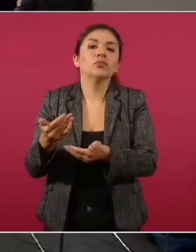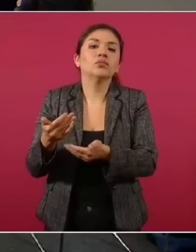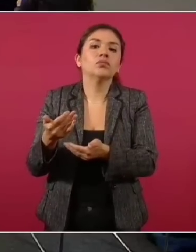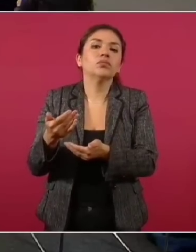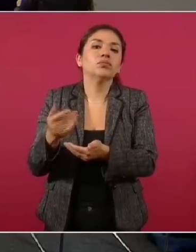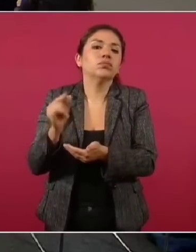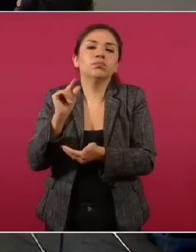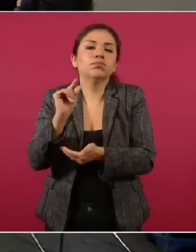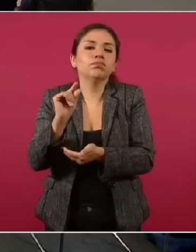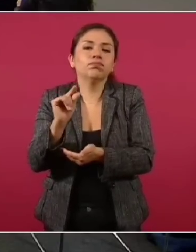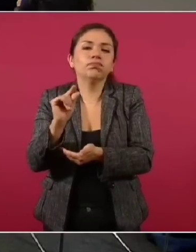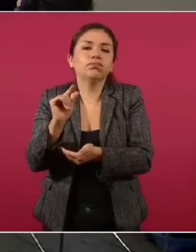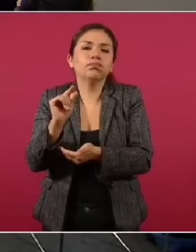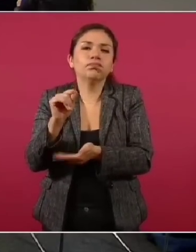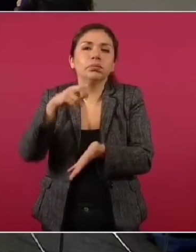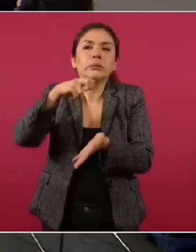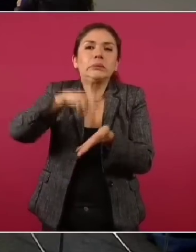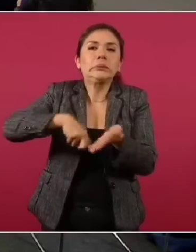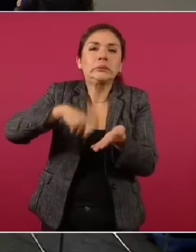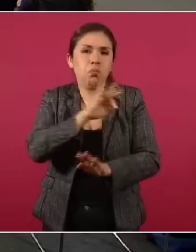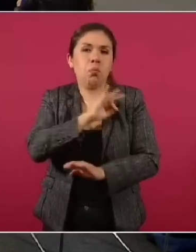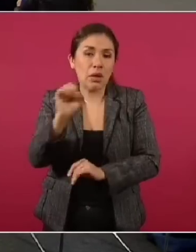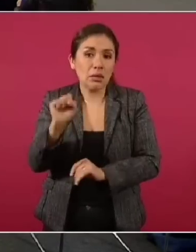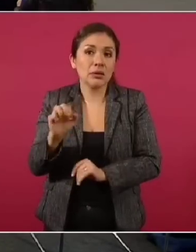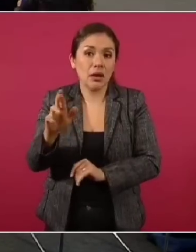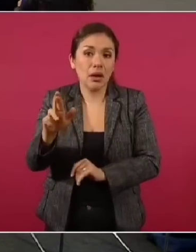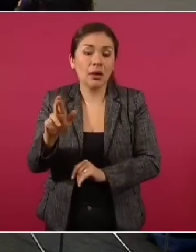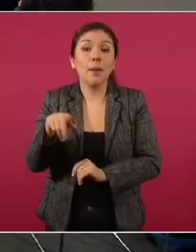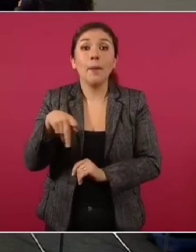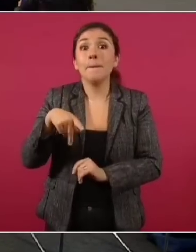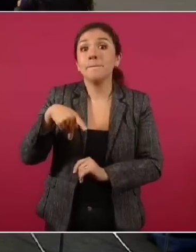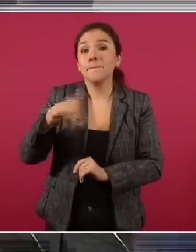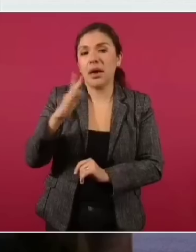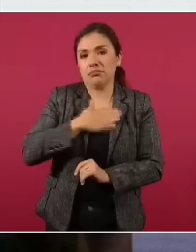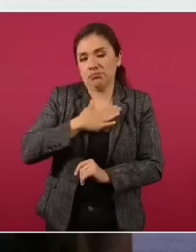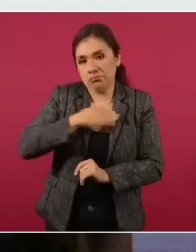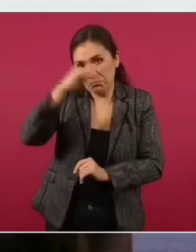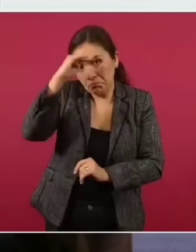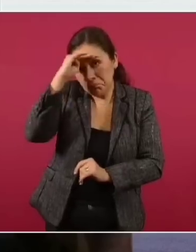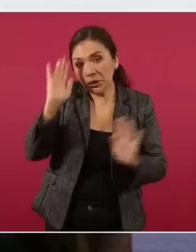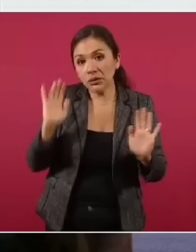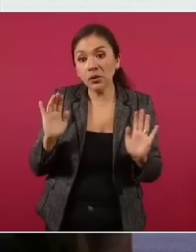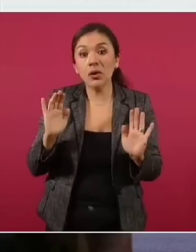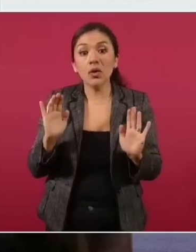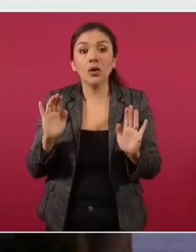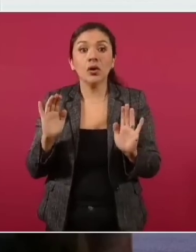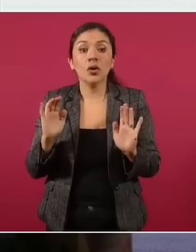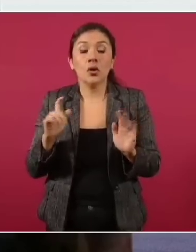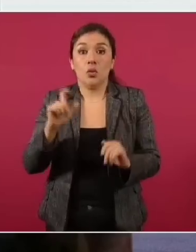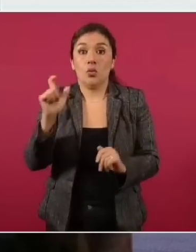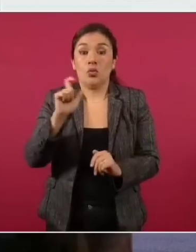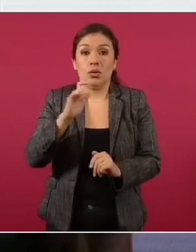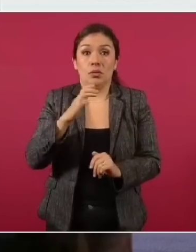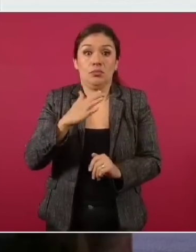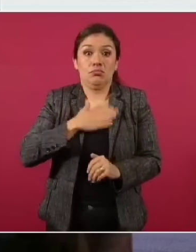ajuste, un rebote, pero yo espero terminar